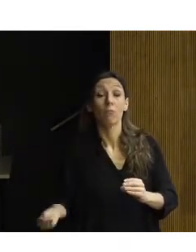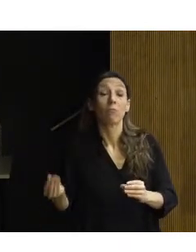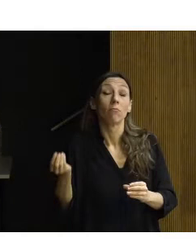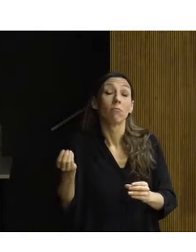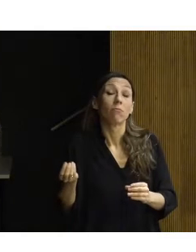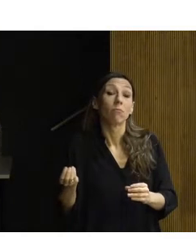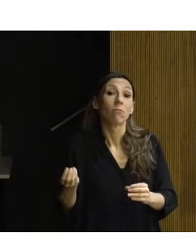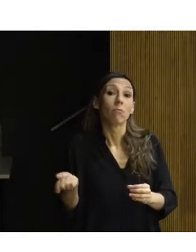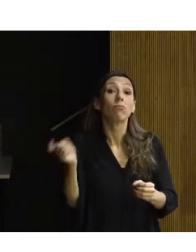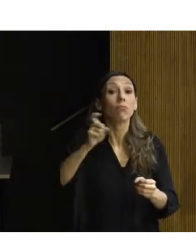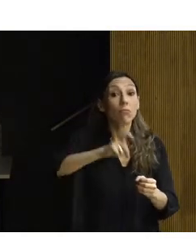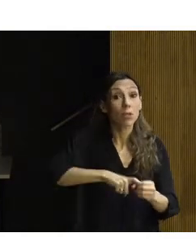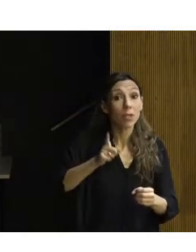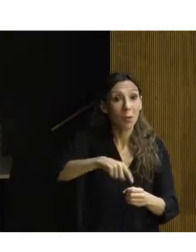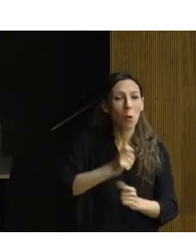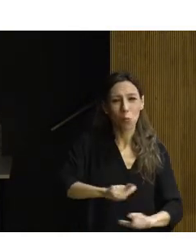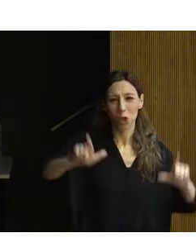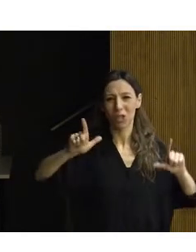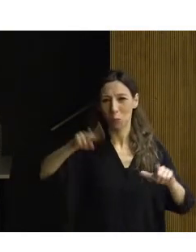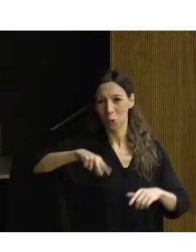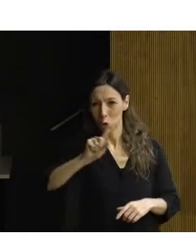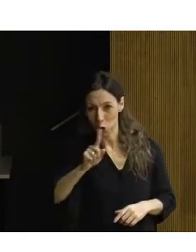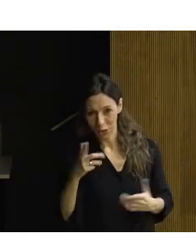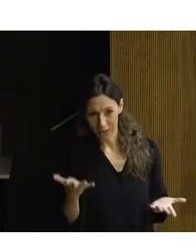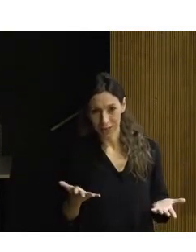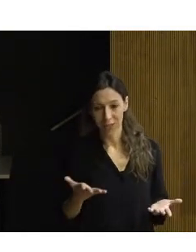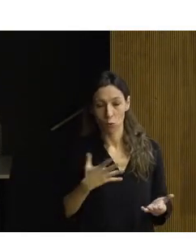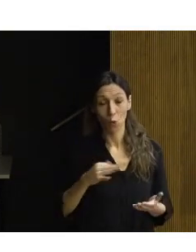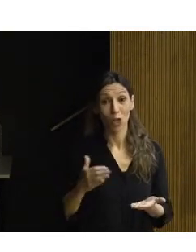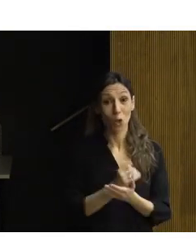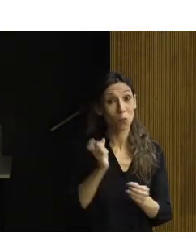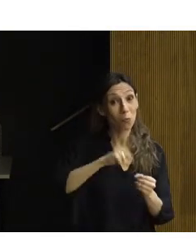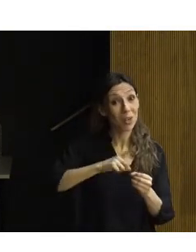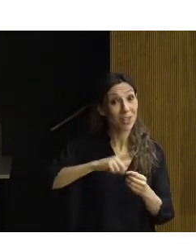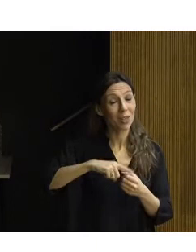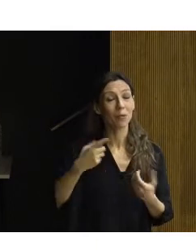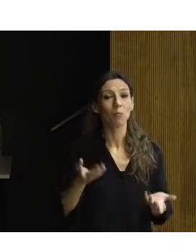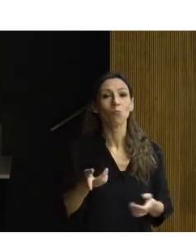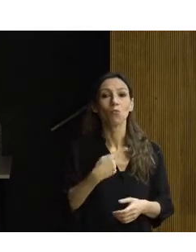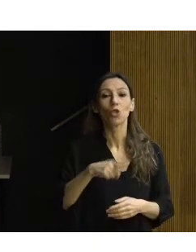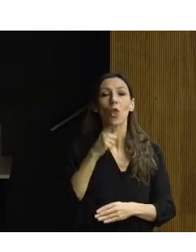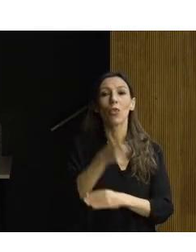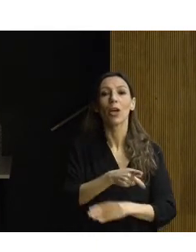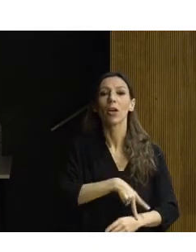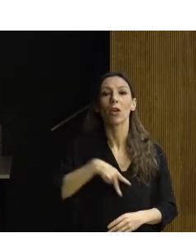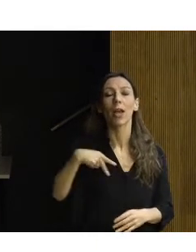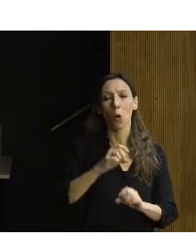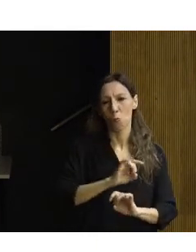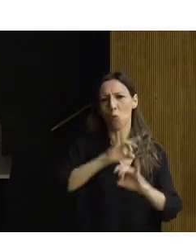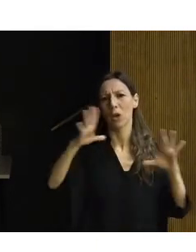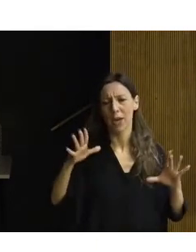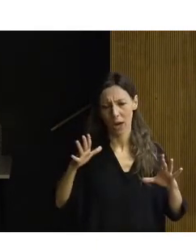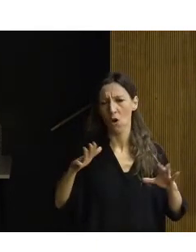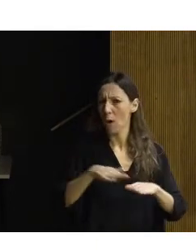a un papel protagonista, es una línea que, desde la dirección general, tenemos muy clara que es esencial que